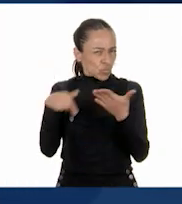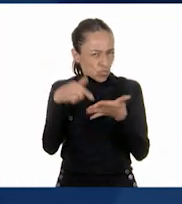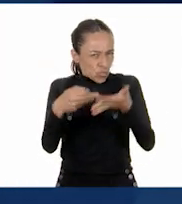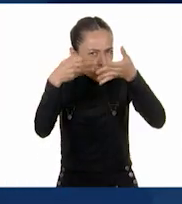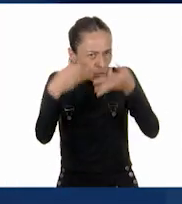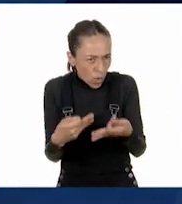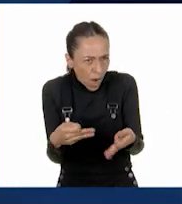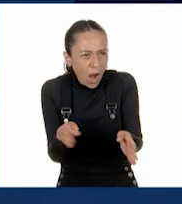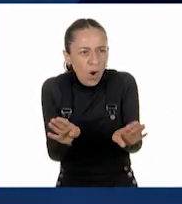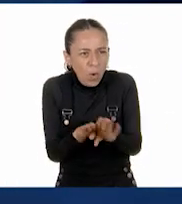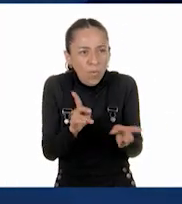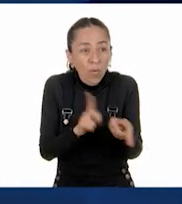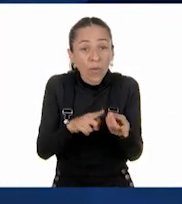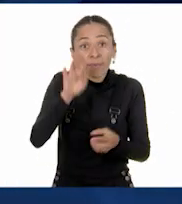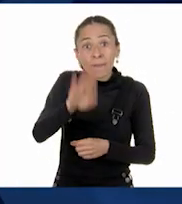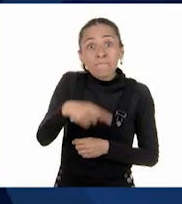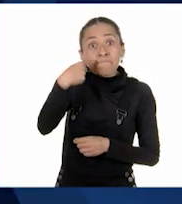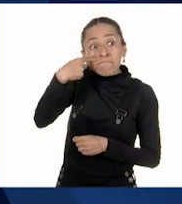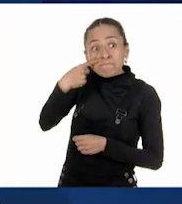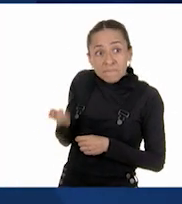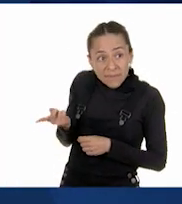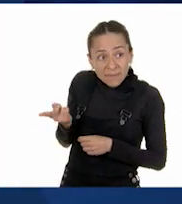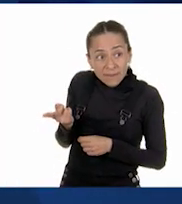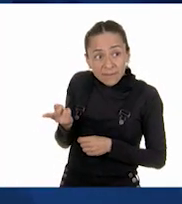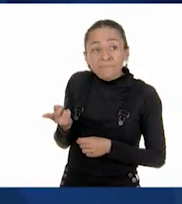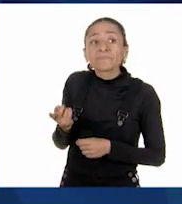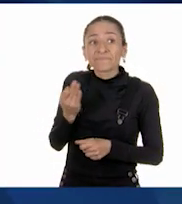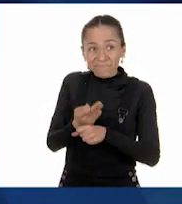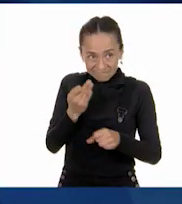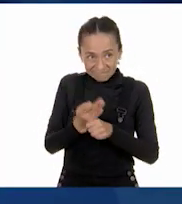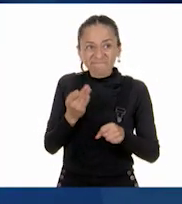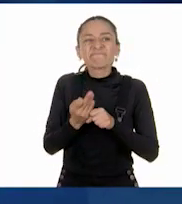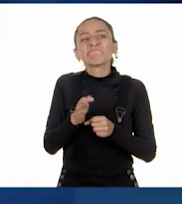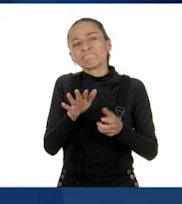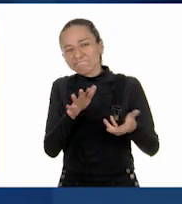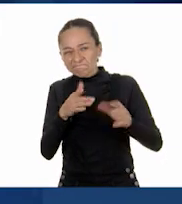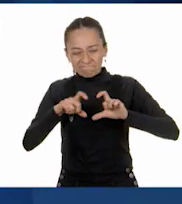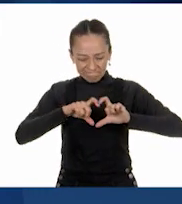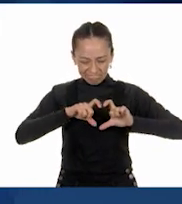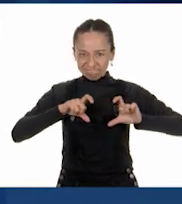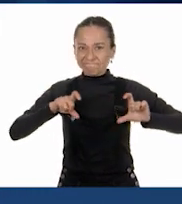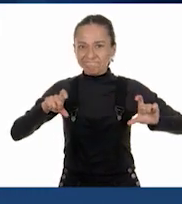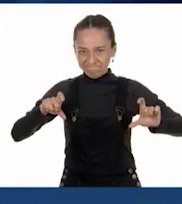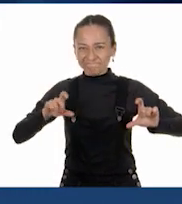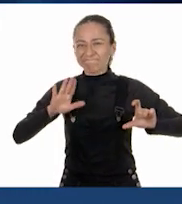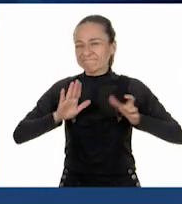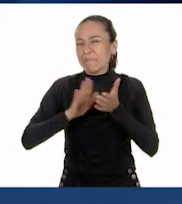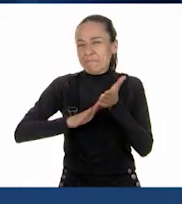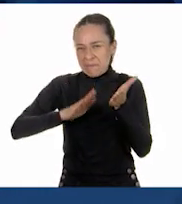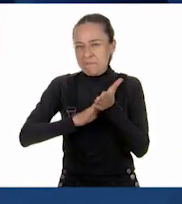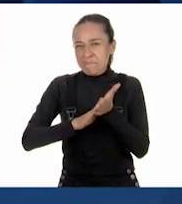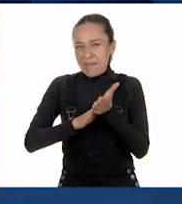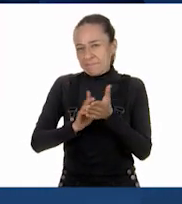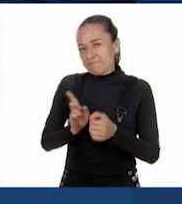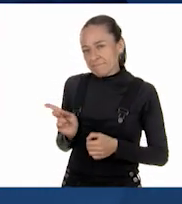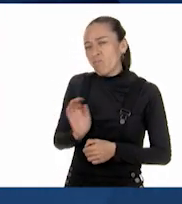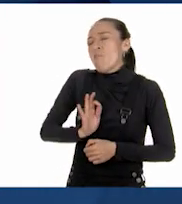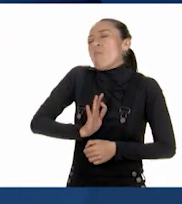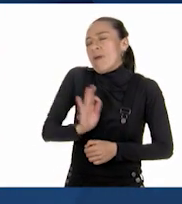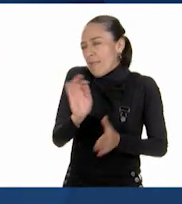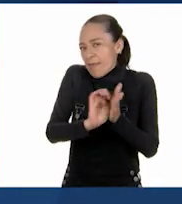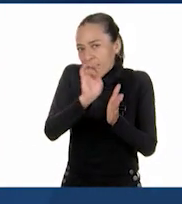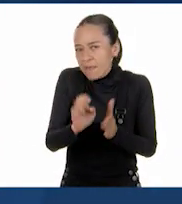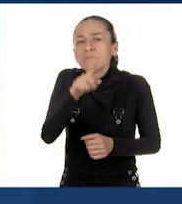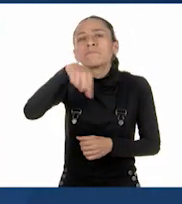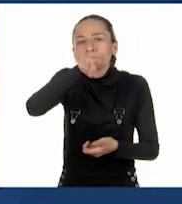apareciendo una especie de tira de papel como la que podríamos tener y la que pueden tener los alumnos en casa. Y ahí podemos marcar